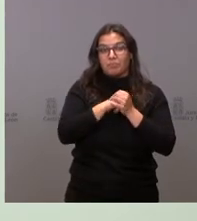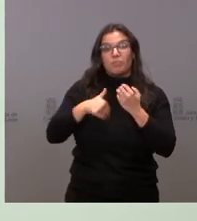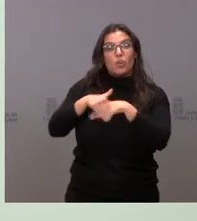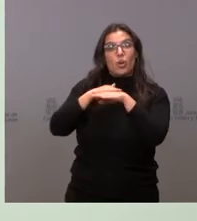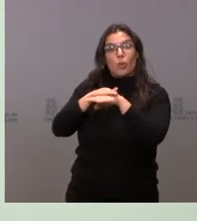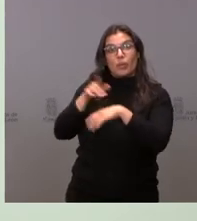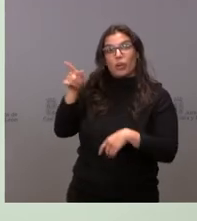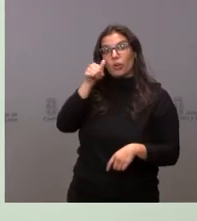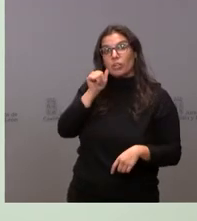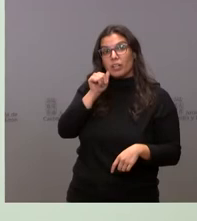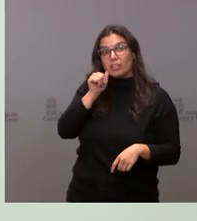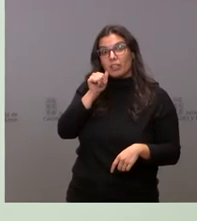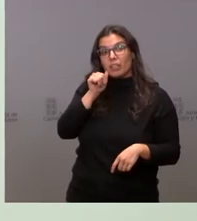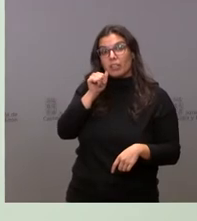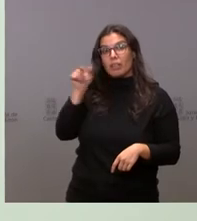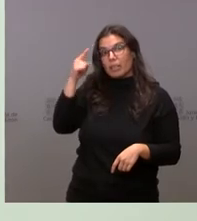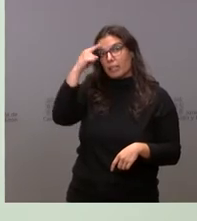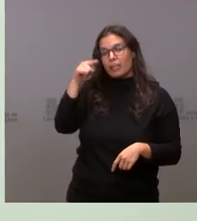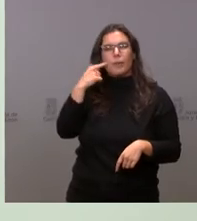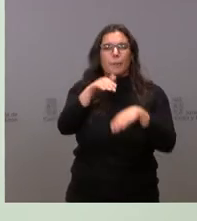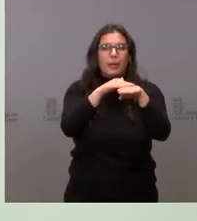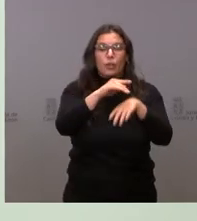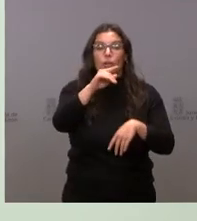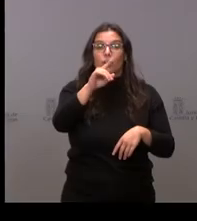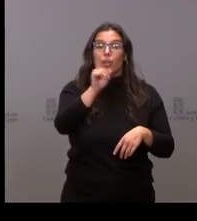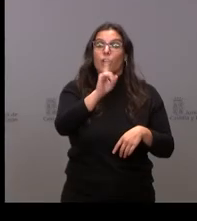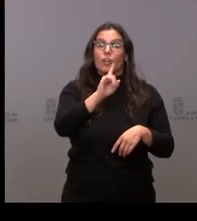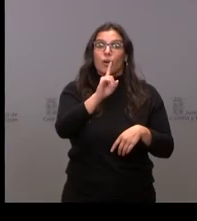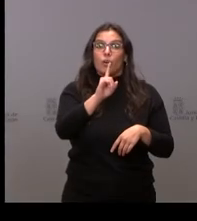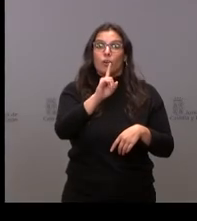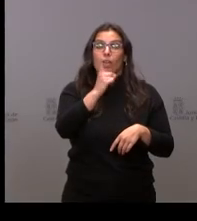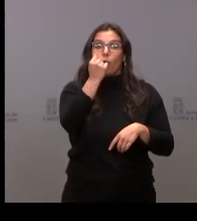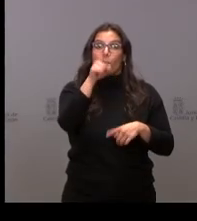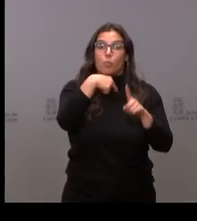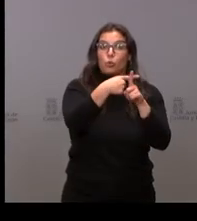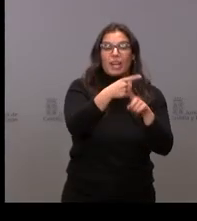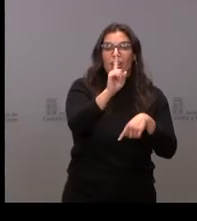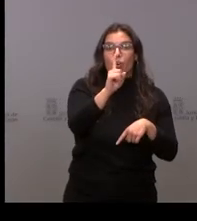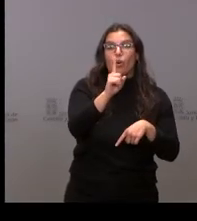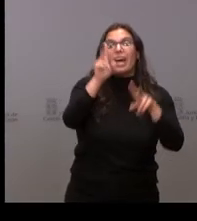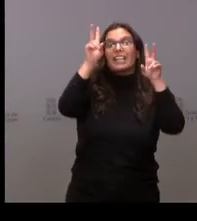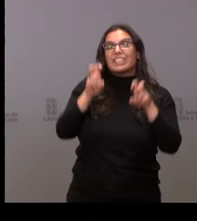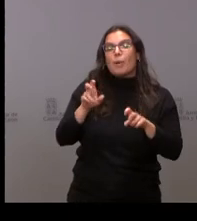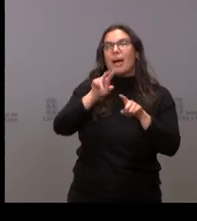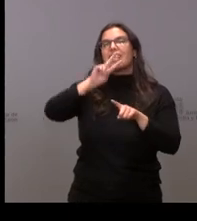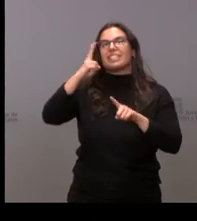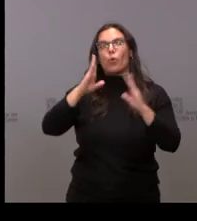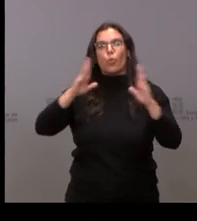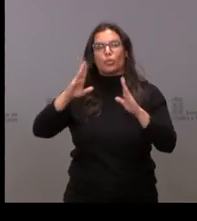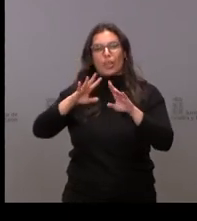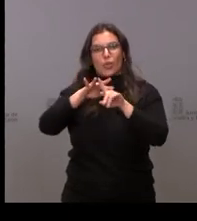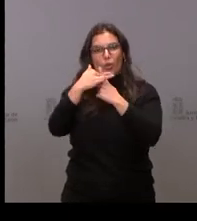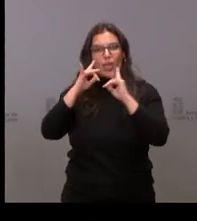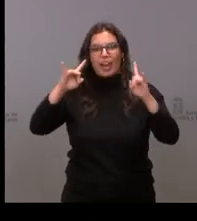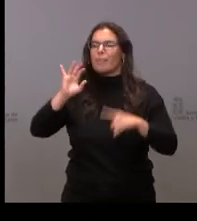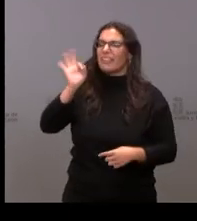sabía… Perdón, presidente, me refería a la inconstitucionalidad del segundo estado de alarma. Sí, sí,